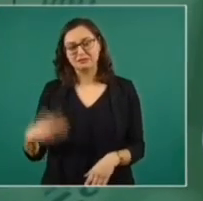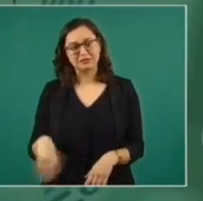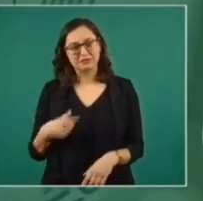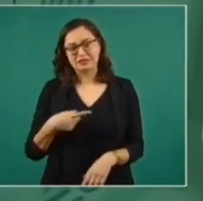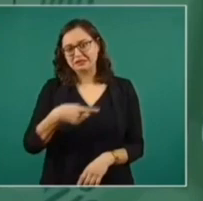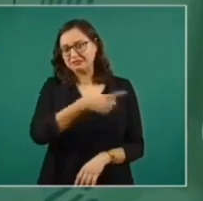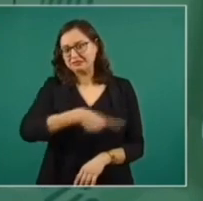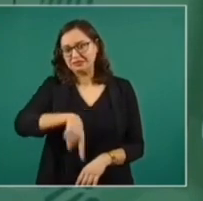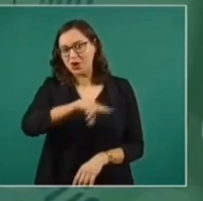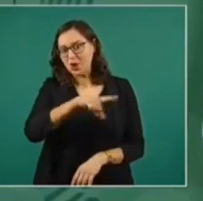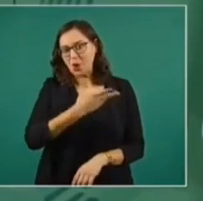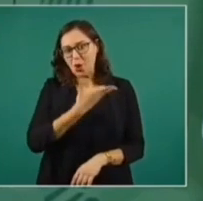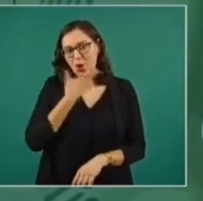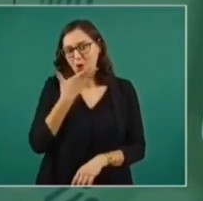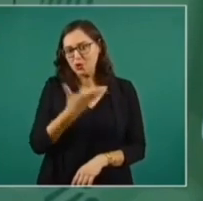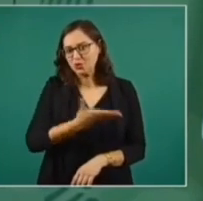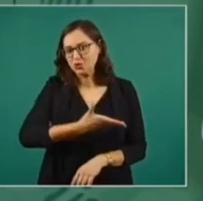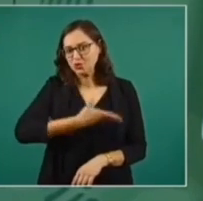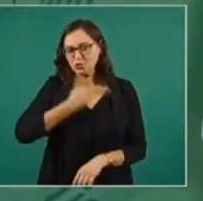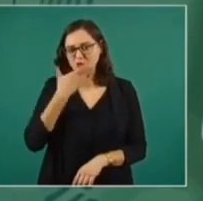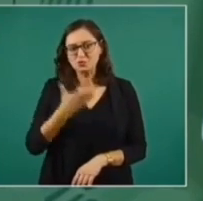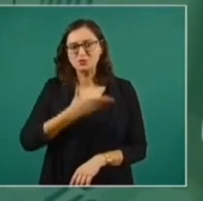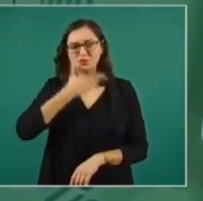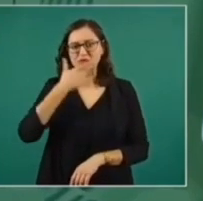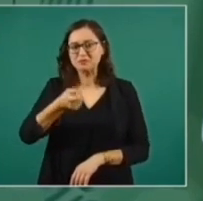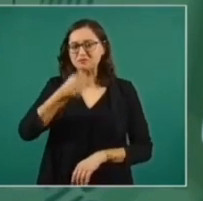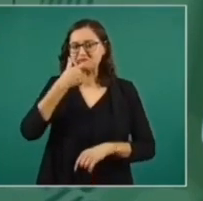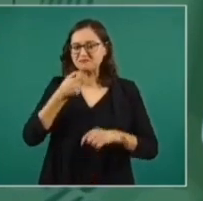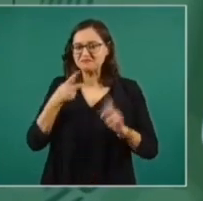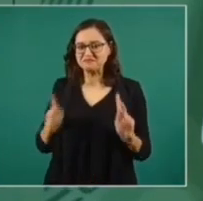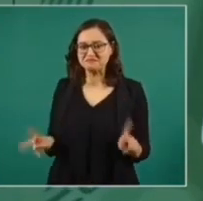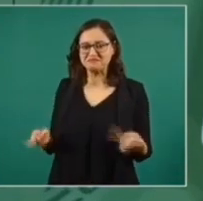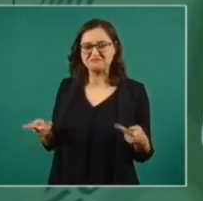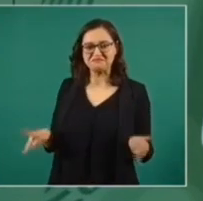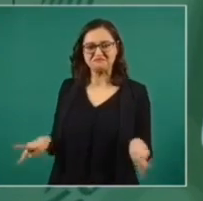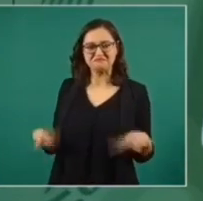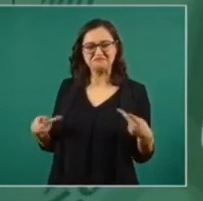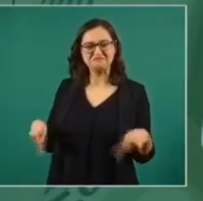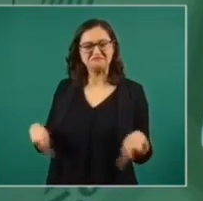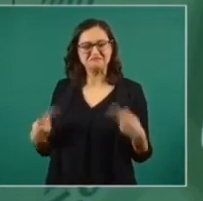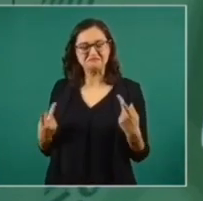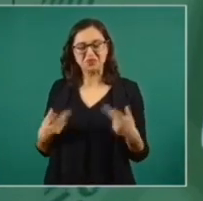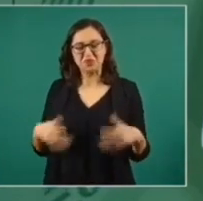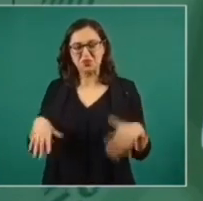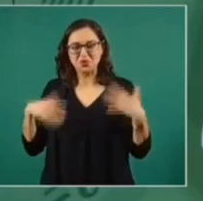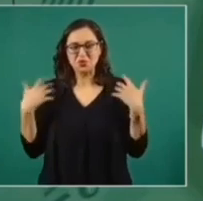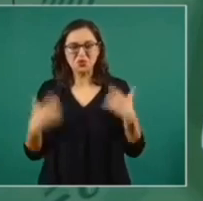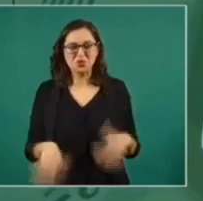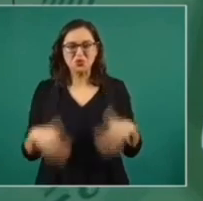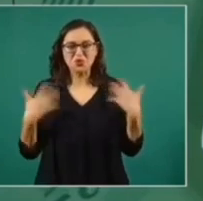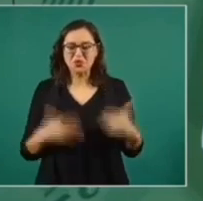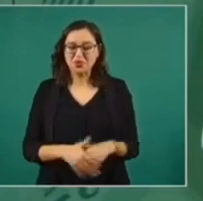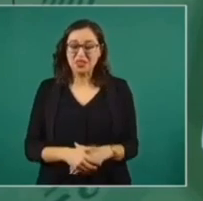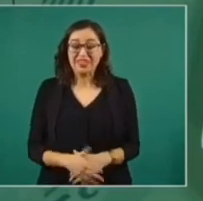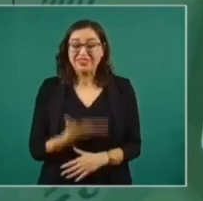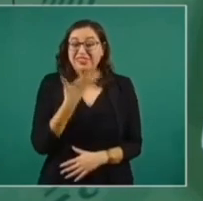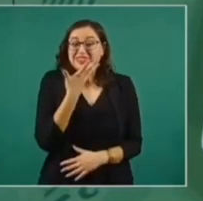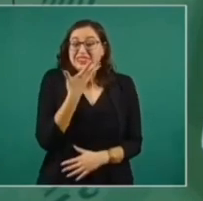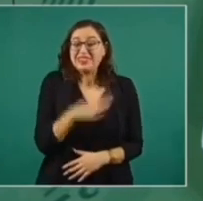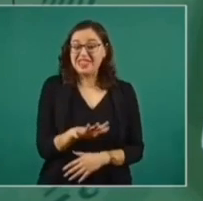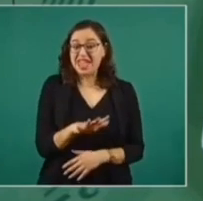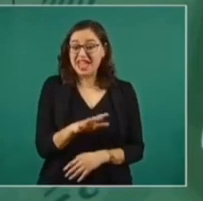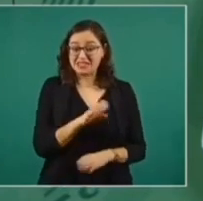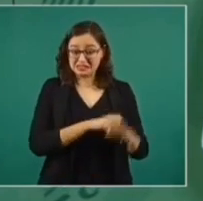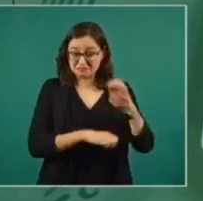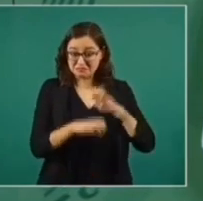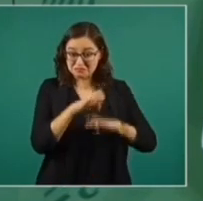los que vendían los medicamentos al gobierno. 10, que ni siquiera eran